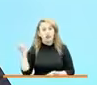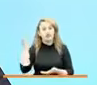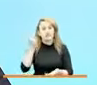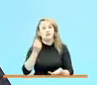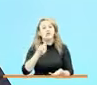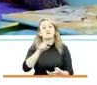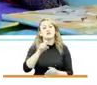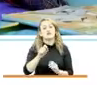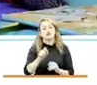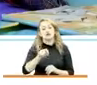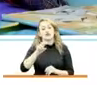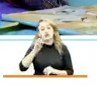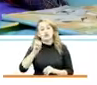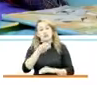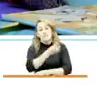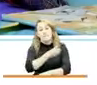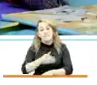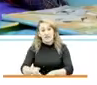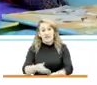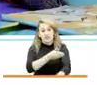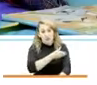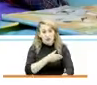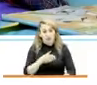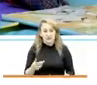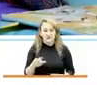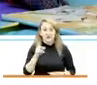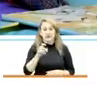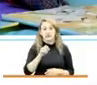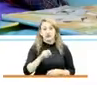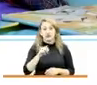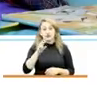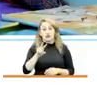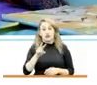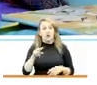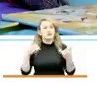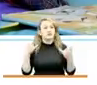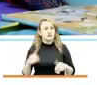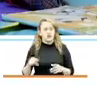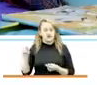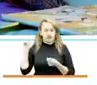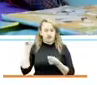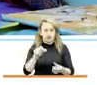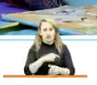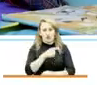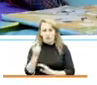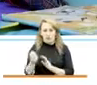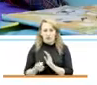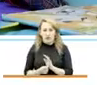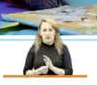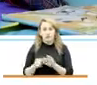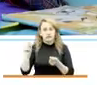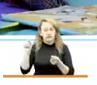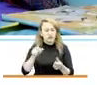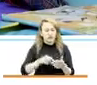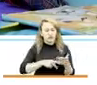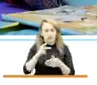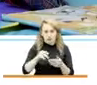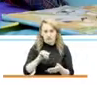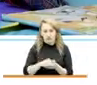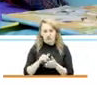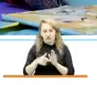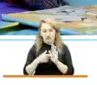billones de pesos, de los cuales 6,2 fueron directamente para inversión. Inversión en estos proyectos que acabamos de ver.